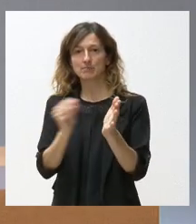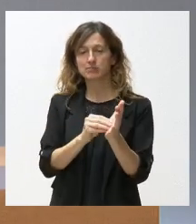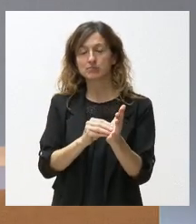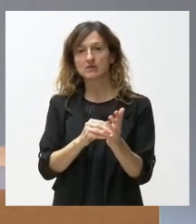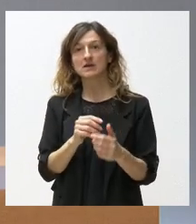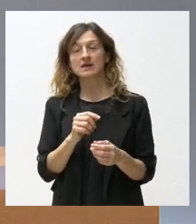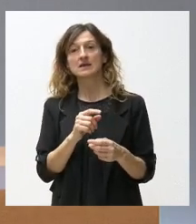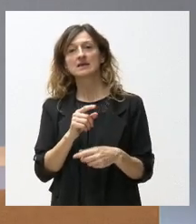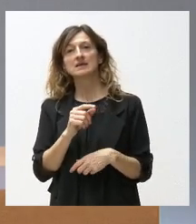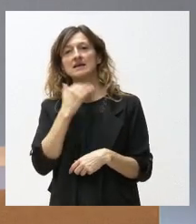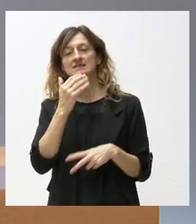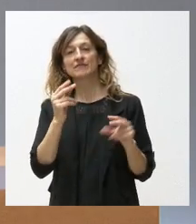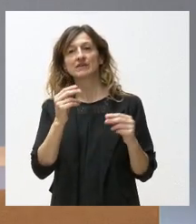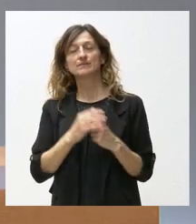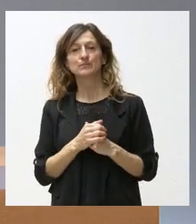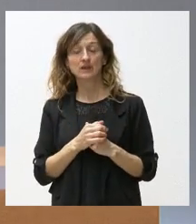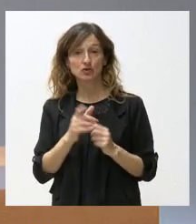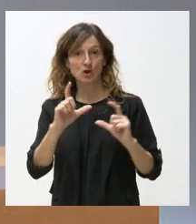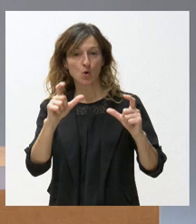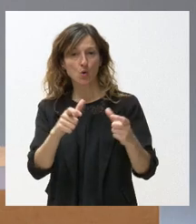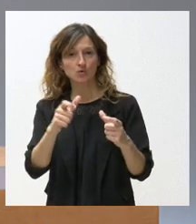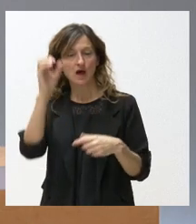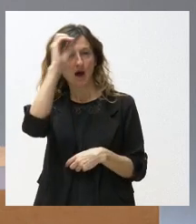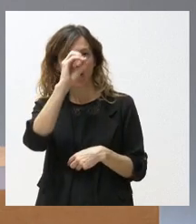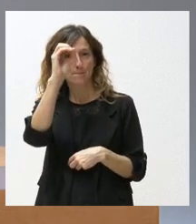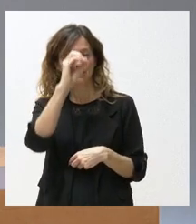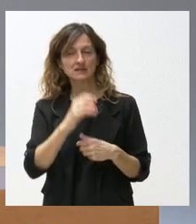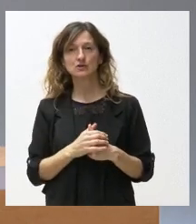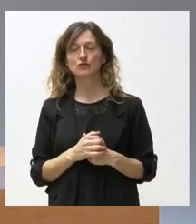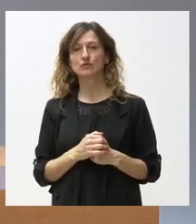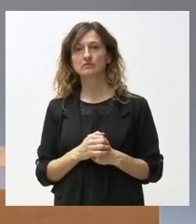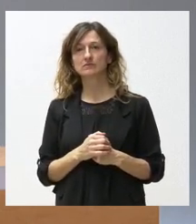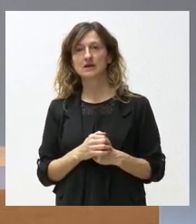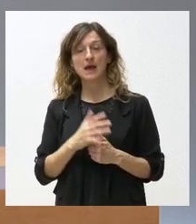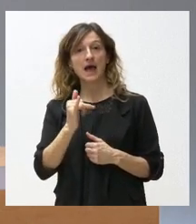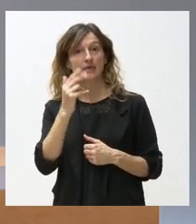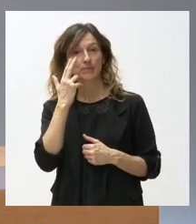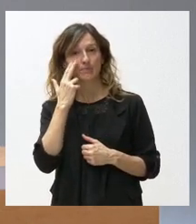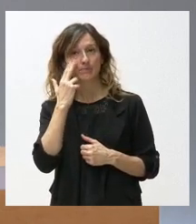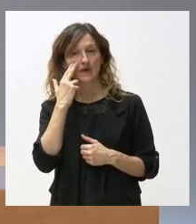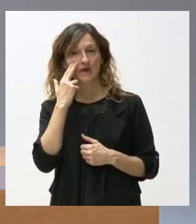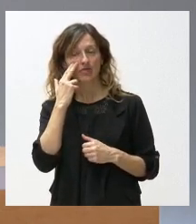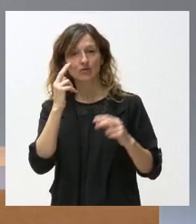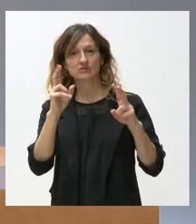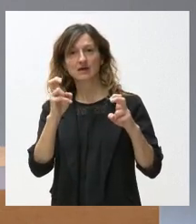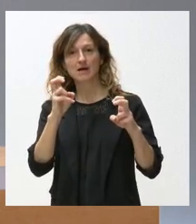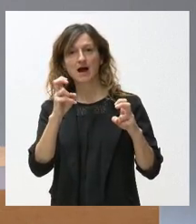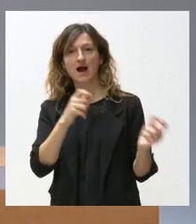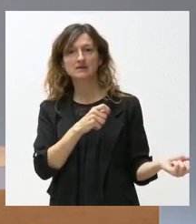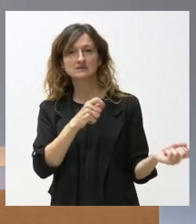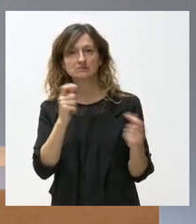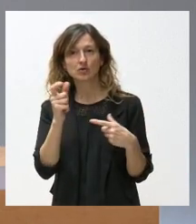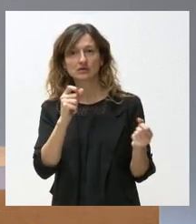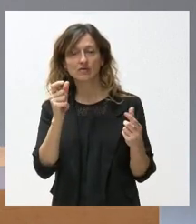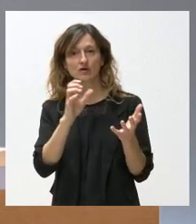No sé cómo valorar a la Junta o si tienen algún tipo de miedo o temor a lo que puede ocurrir con las exportaciones de